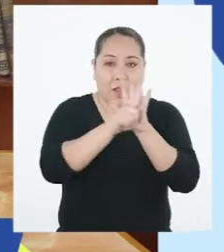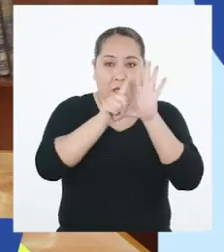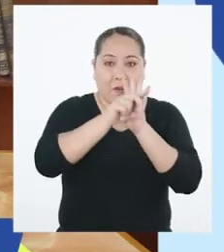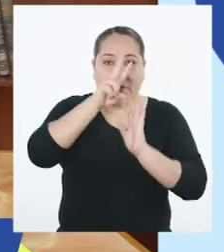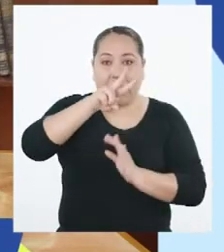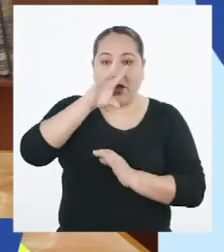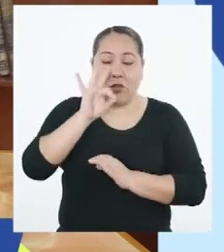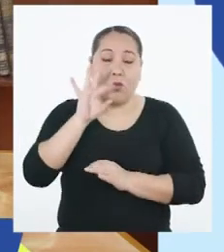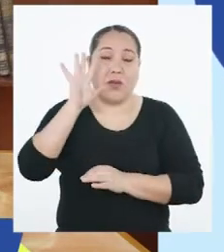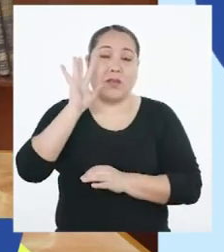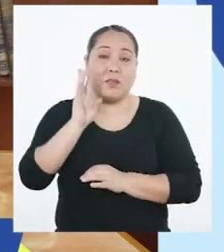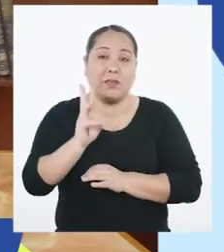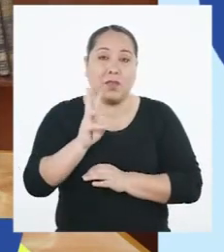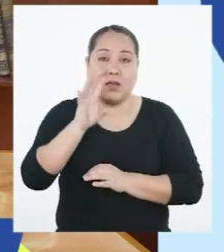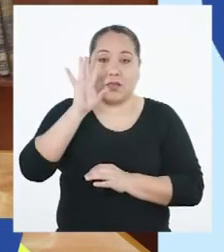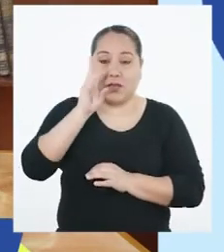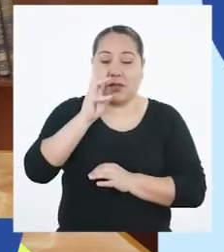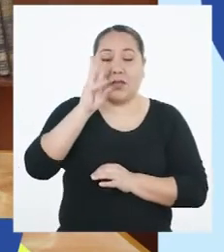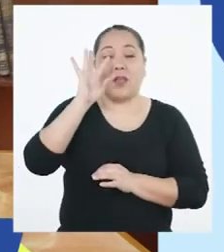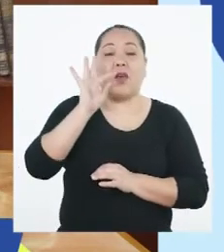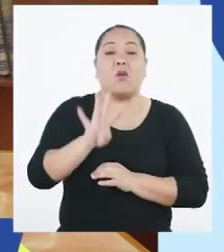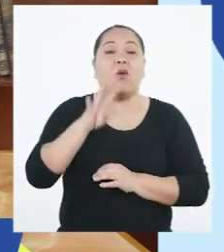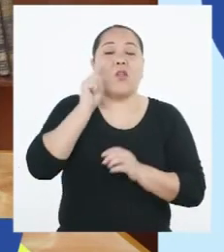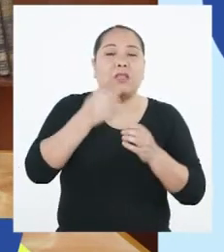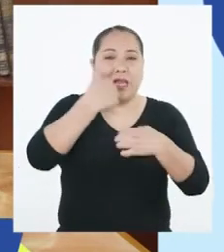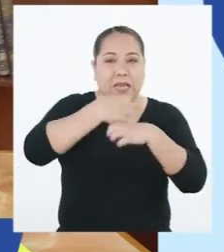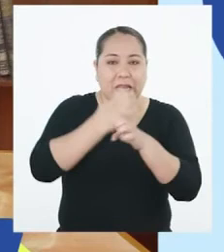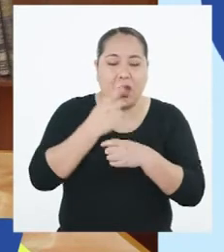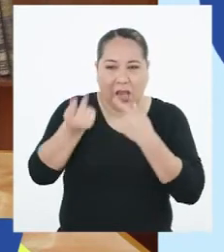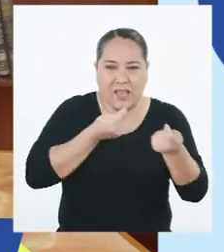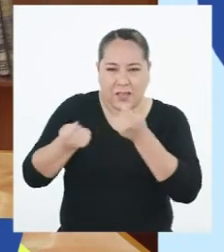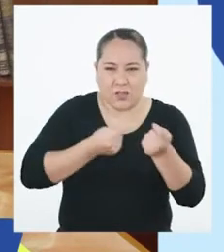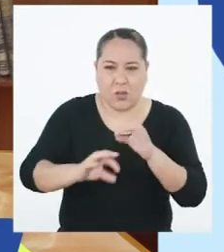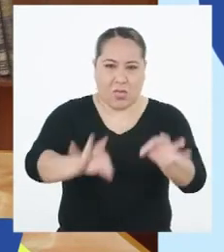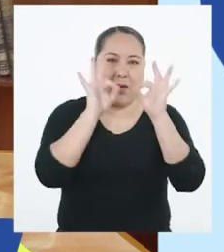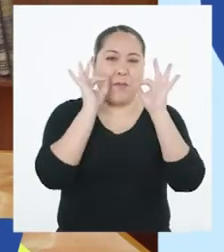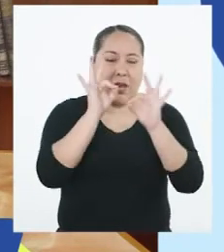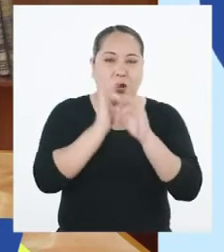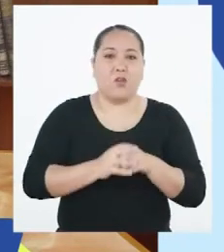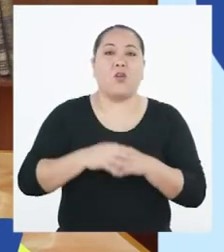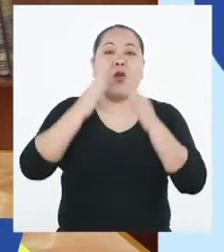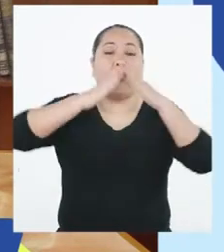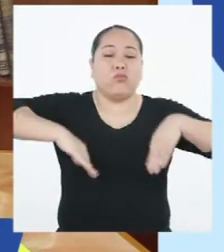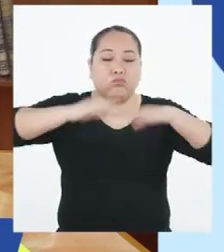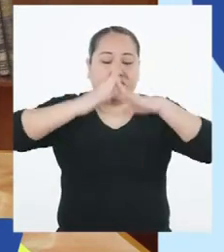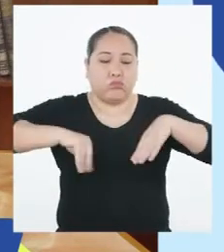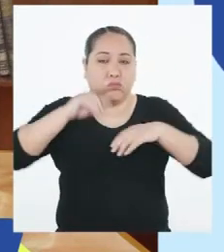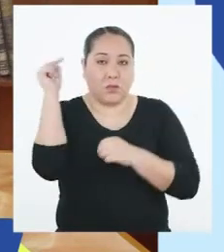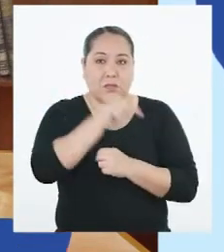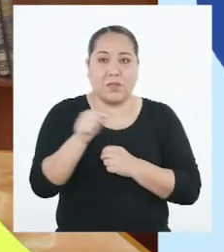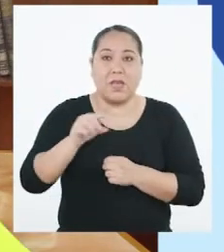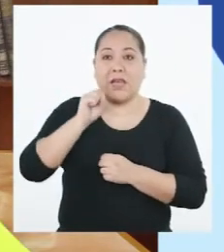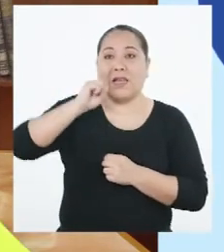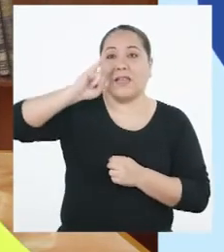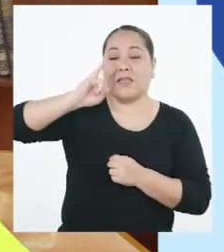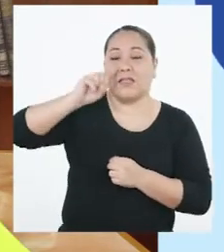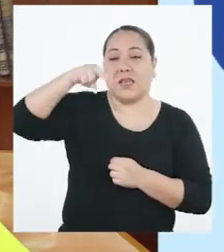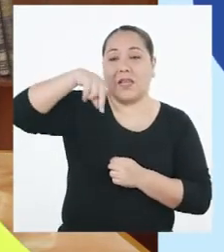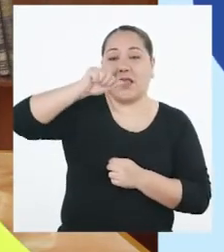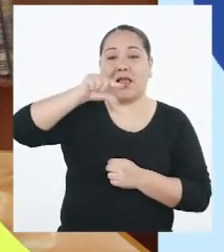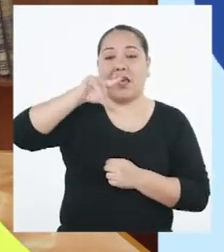.664, se crea el Sistema Nacional de Gestión de Riesgo de Desastres, SINAGERT,